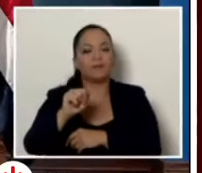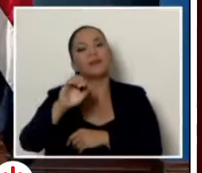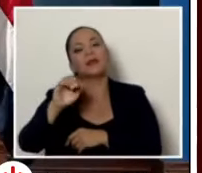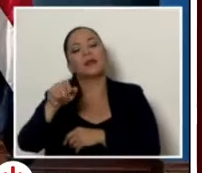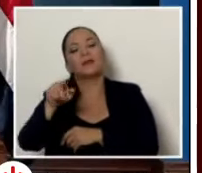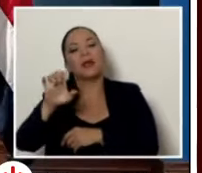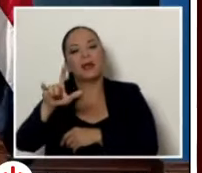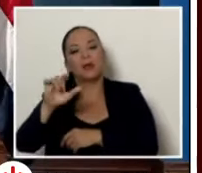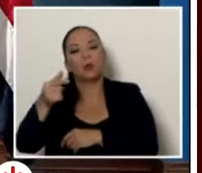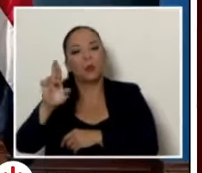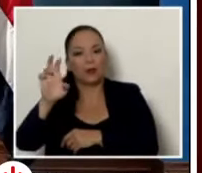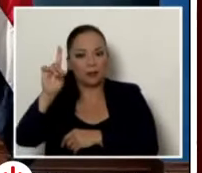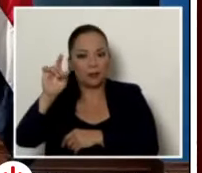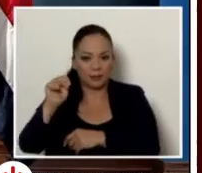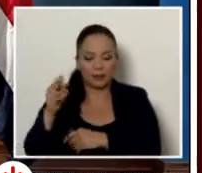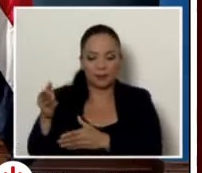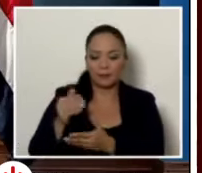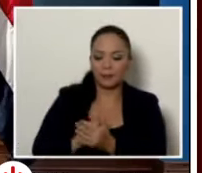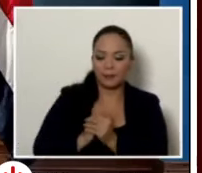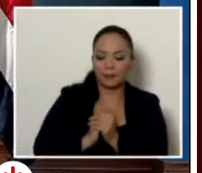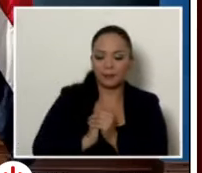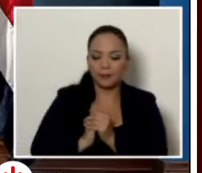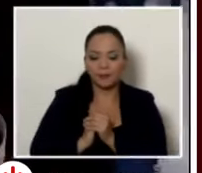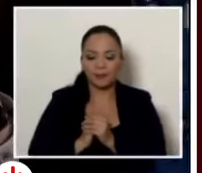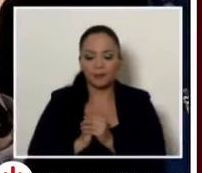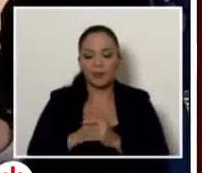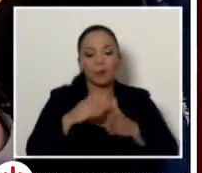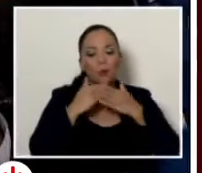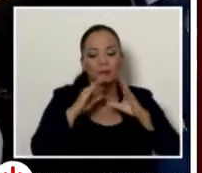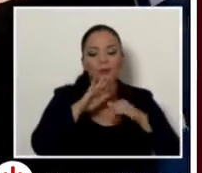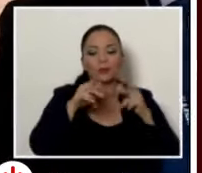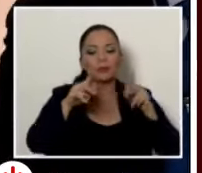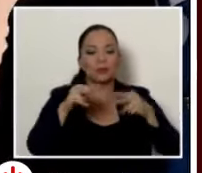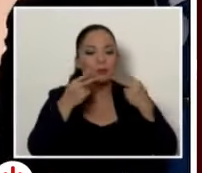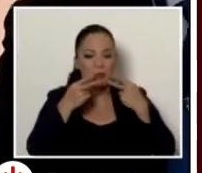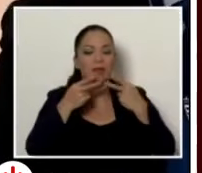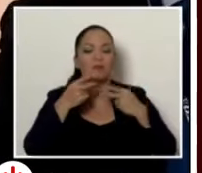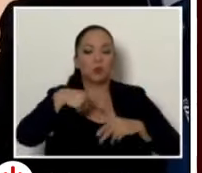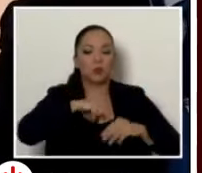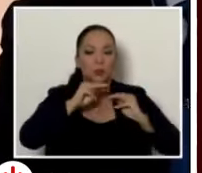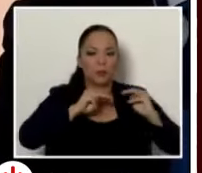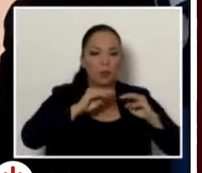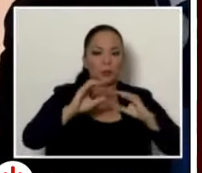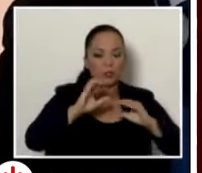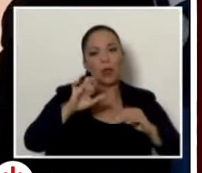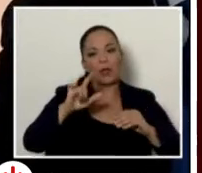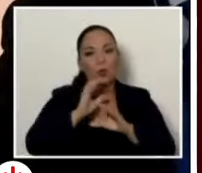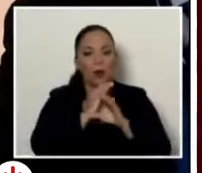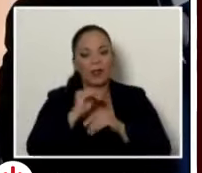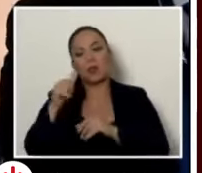buenas tardes a los que siguen a través de El Guardián y diferentes medios de comunicación señor presidente